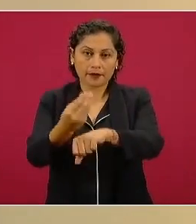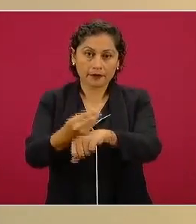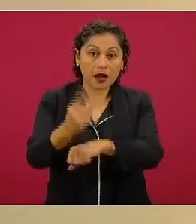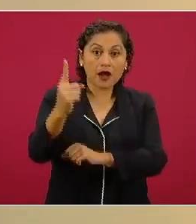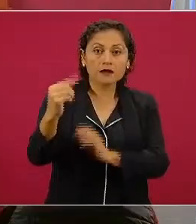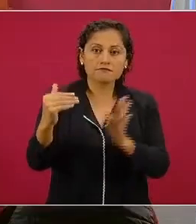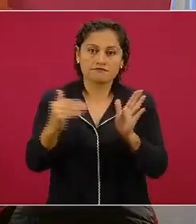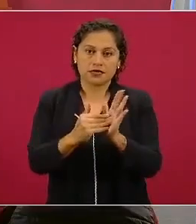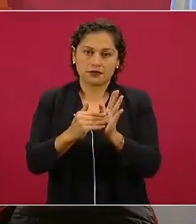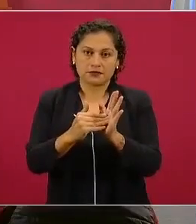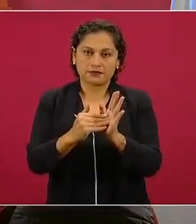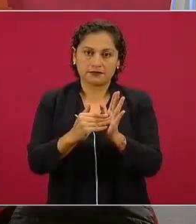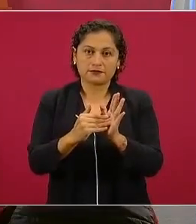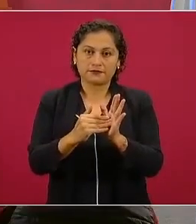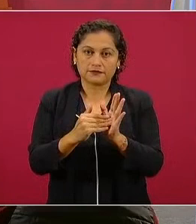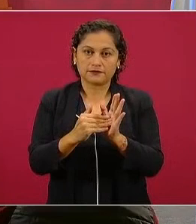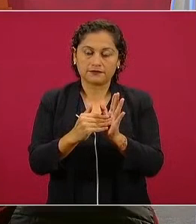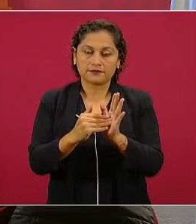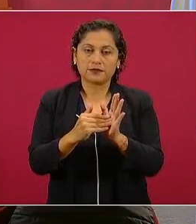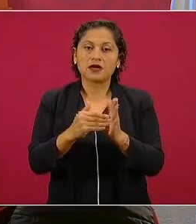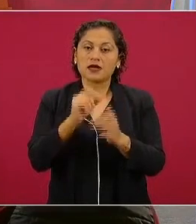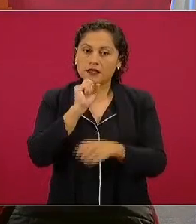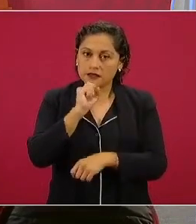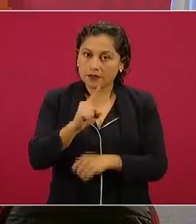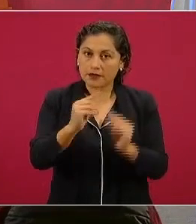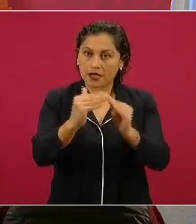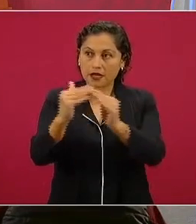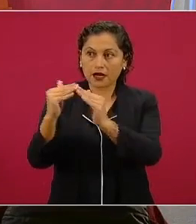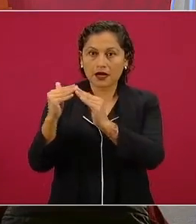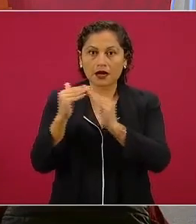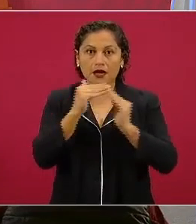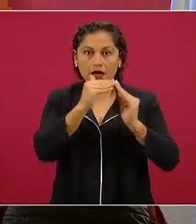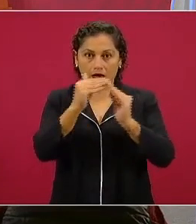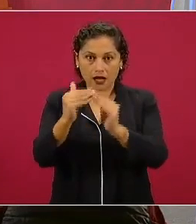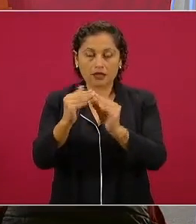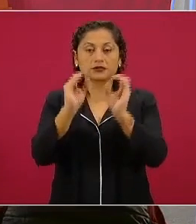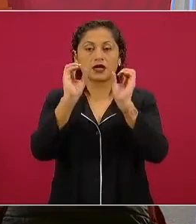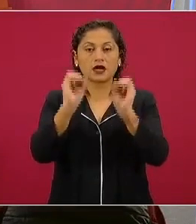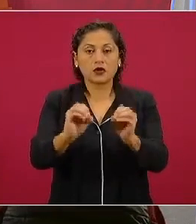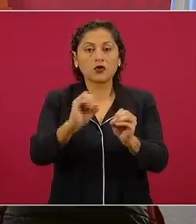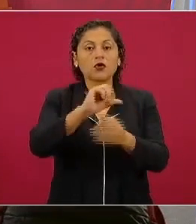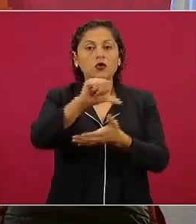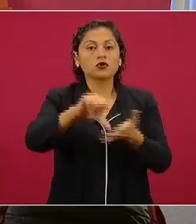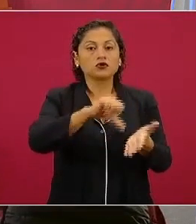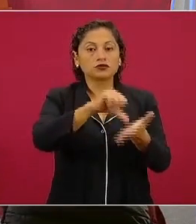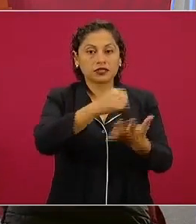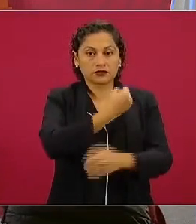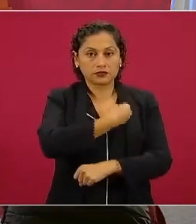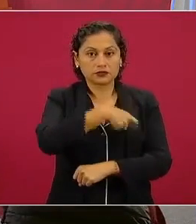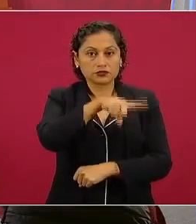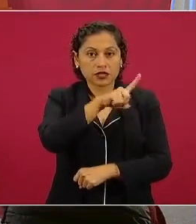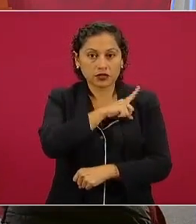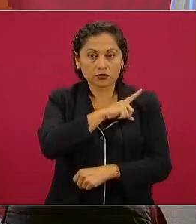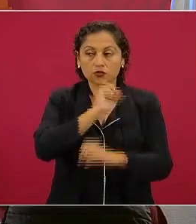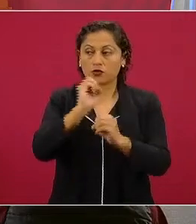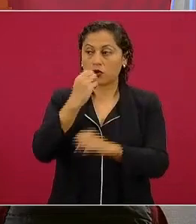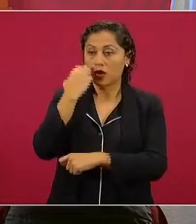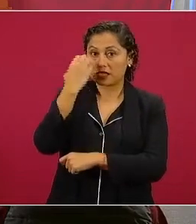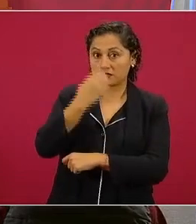Ya en el caso de vivienda, en el caso de centros de salud, de escuelas,